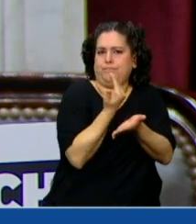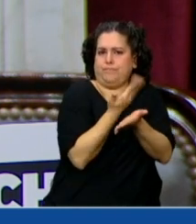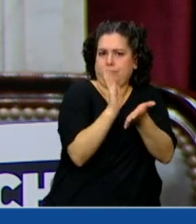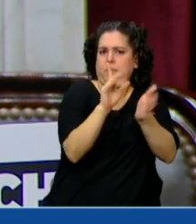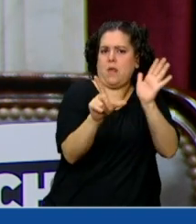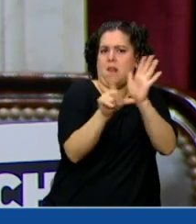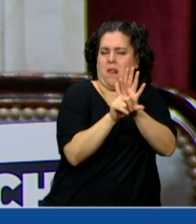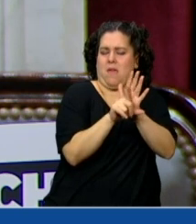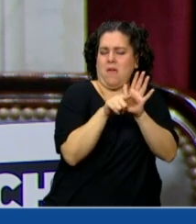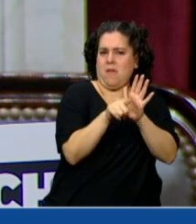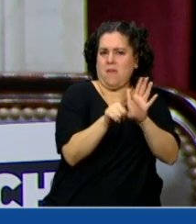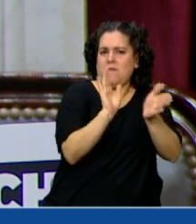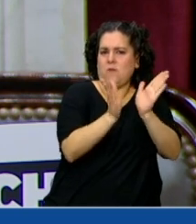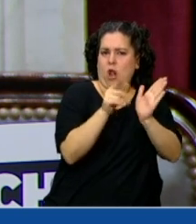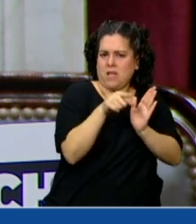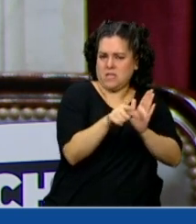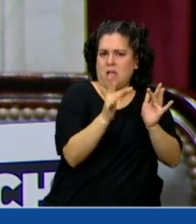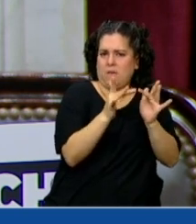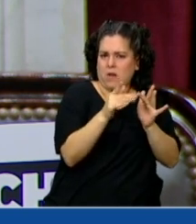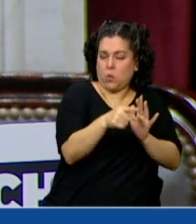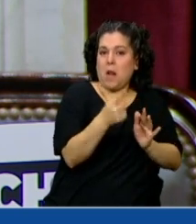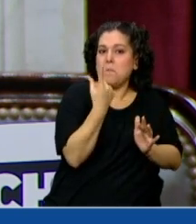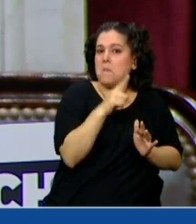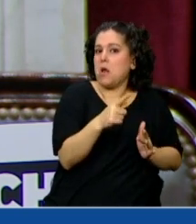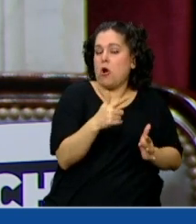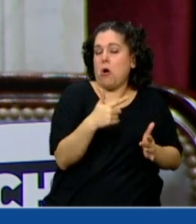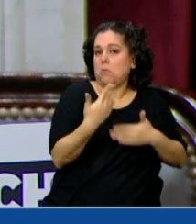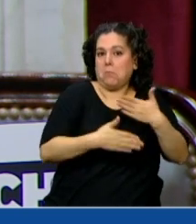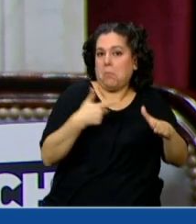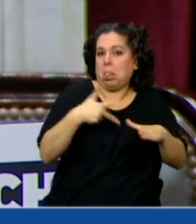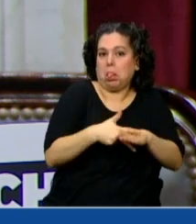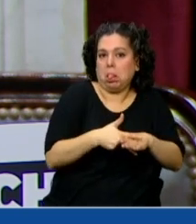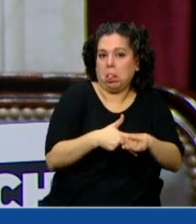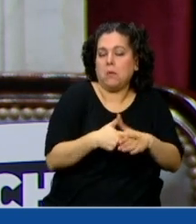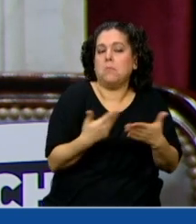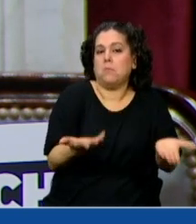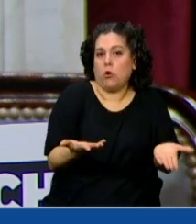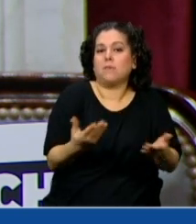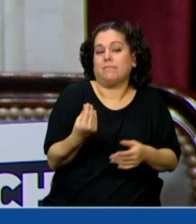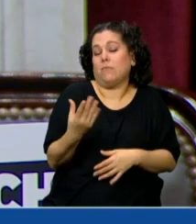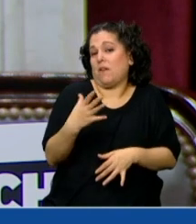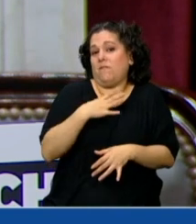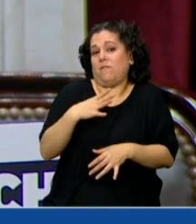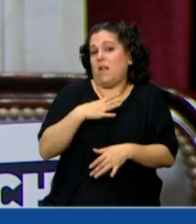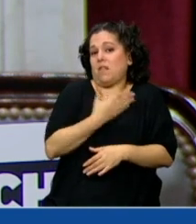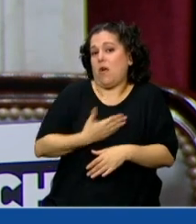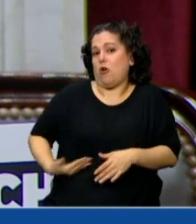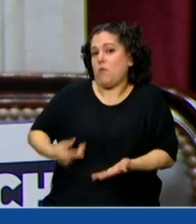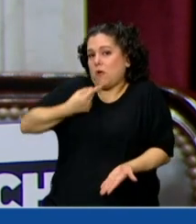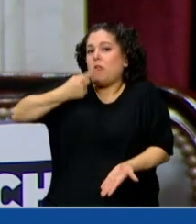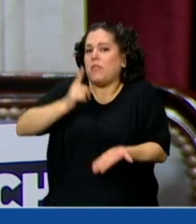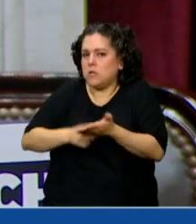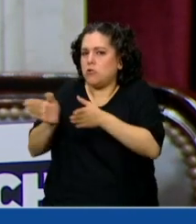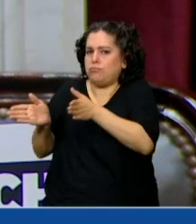no ha ocurrido. ¿Y no ha ocurrido por qué? Bueno, porque es un fracaso en la orientación de los gobiernos